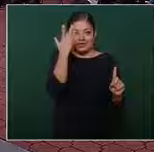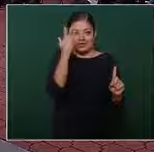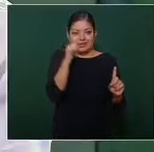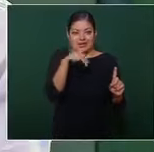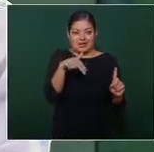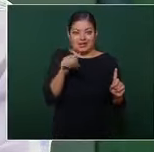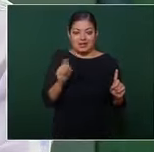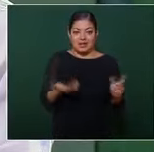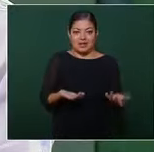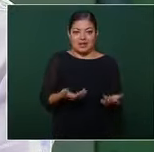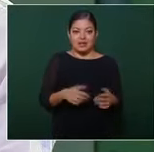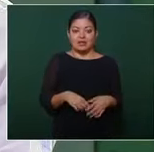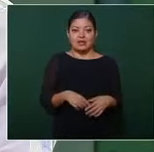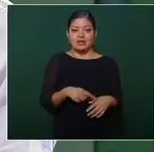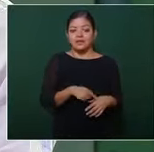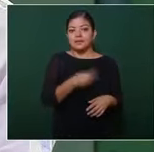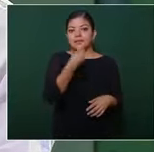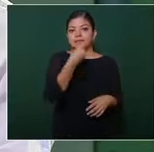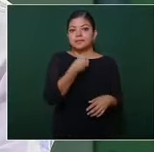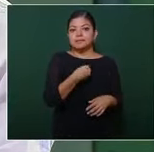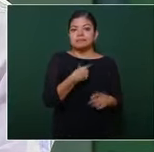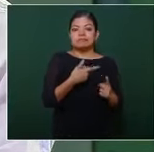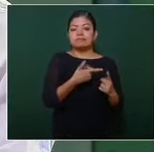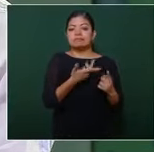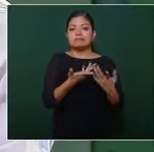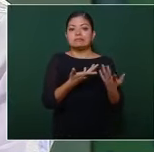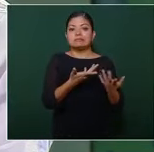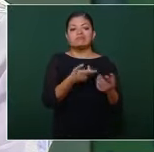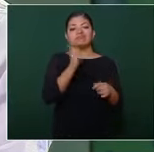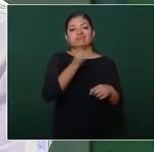y se tuvo que ir al exilio